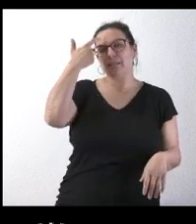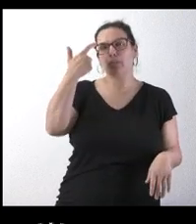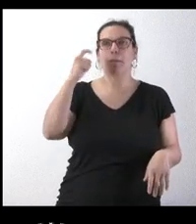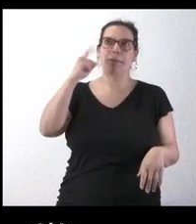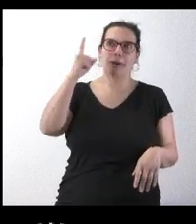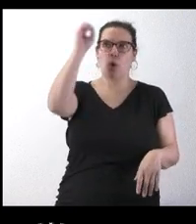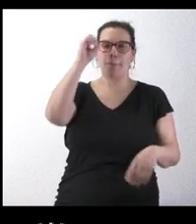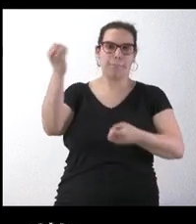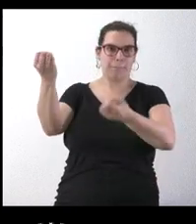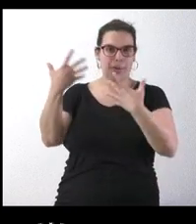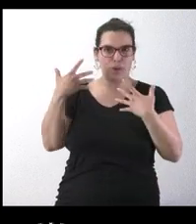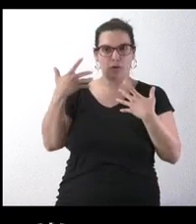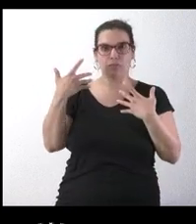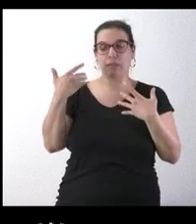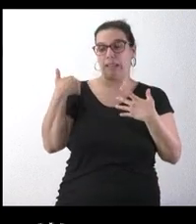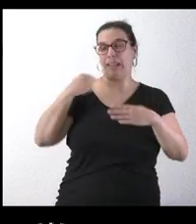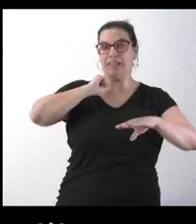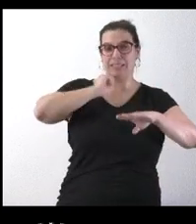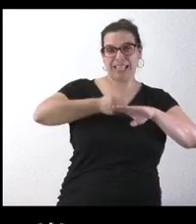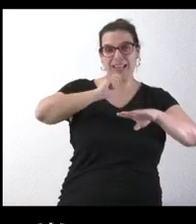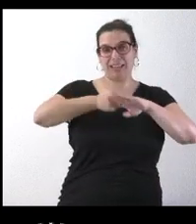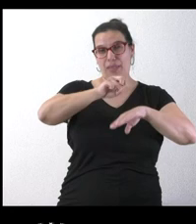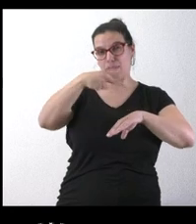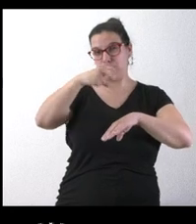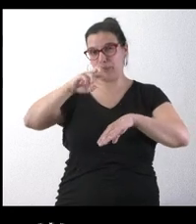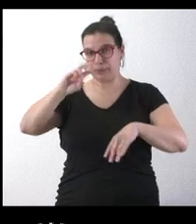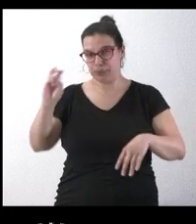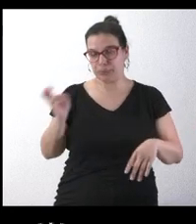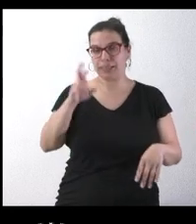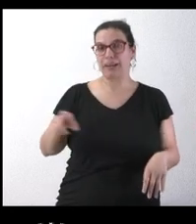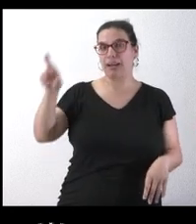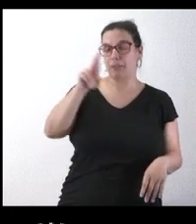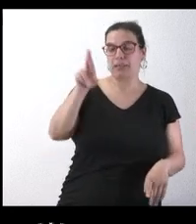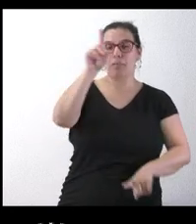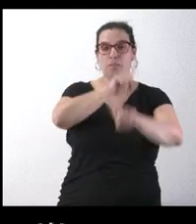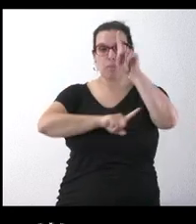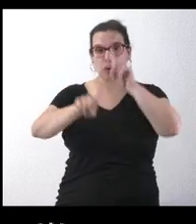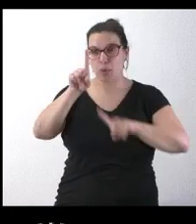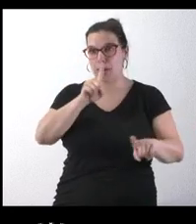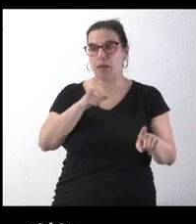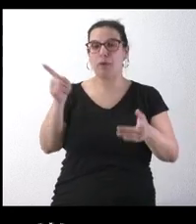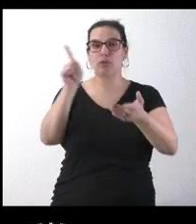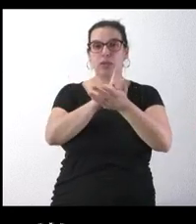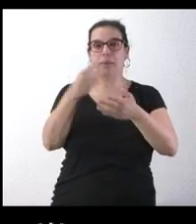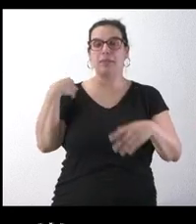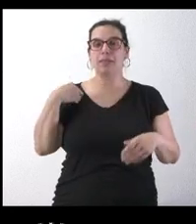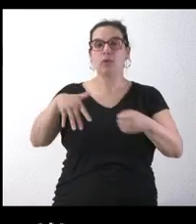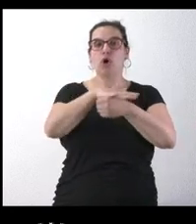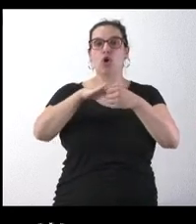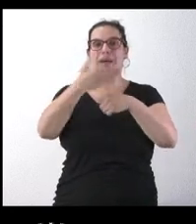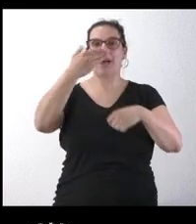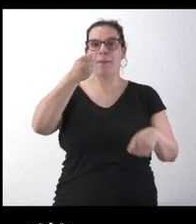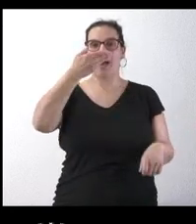valoración de recientes sentencias que han vuelto a insistir en un problema en el puerto de Pinos, en la comarca de Bavia.